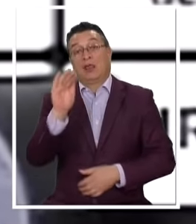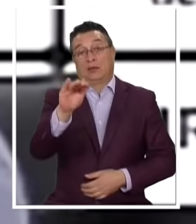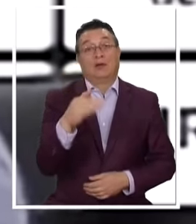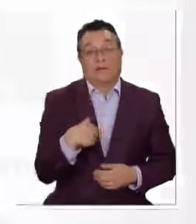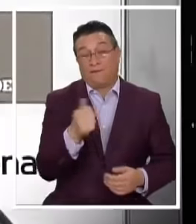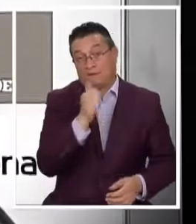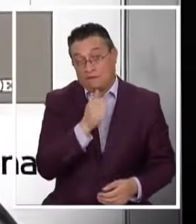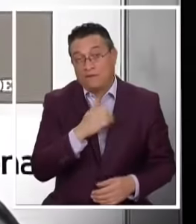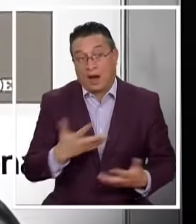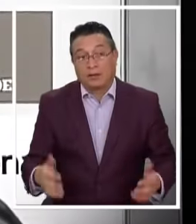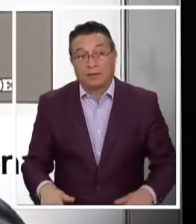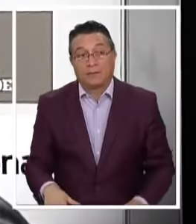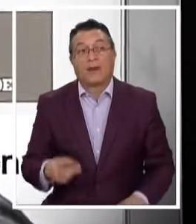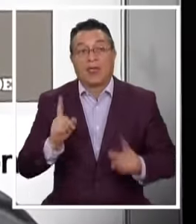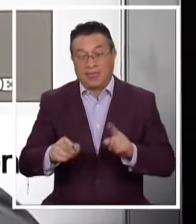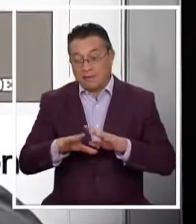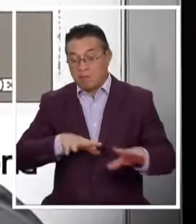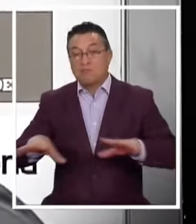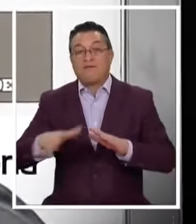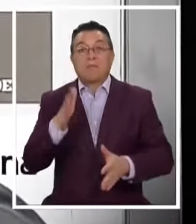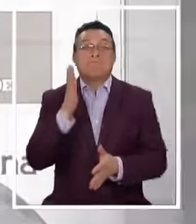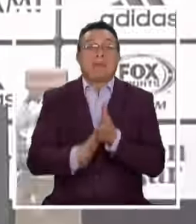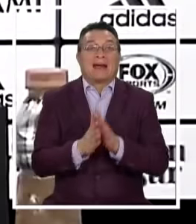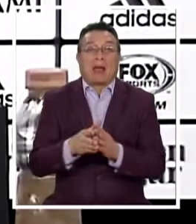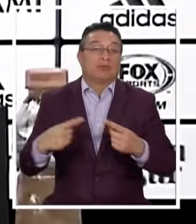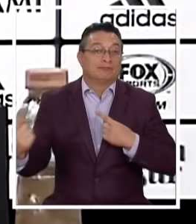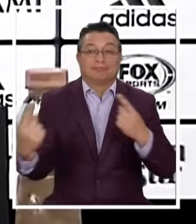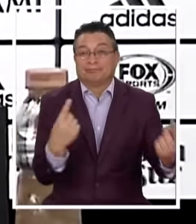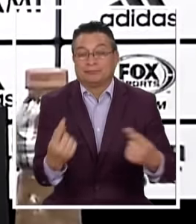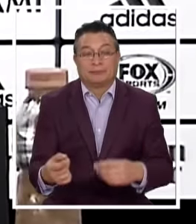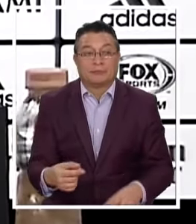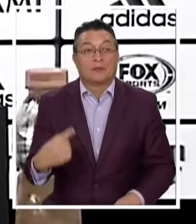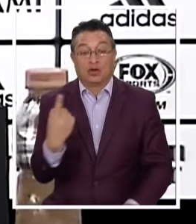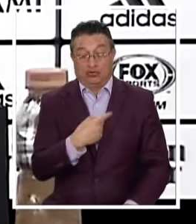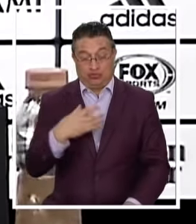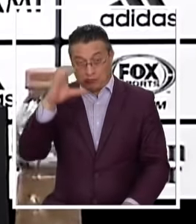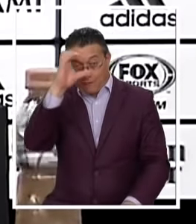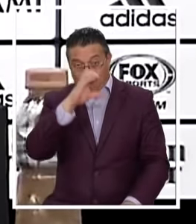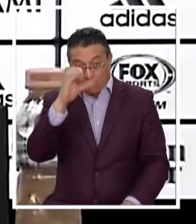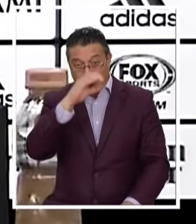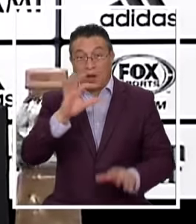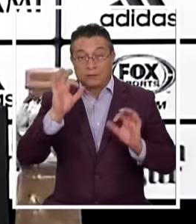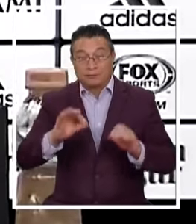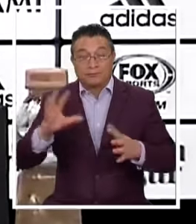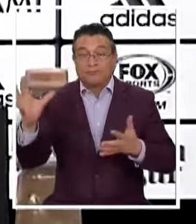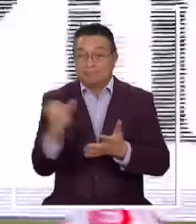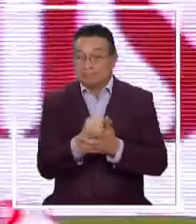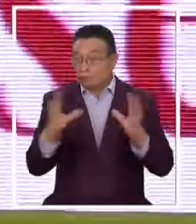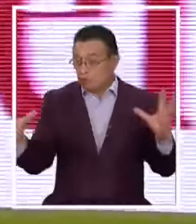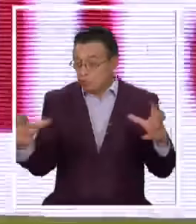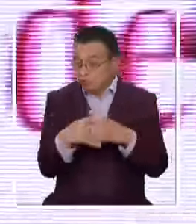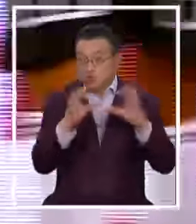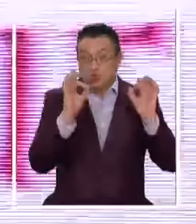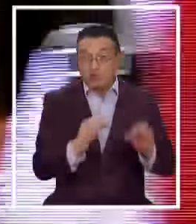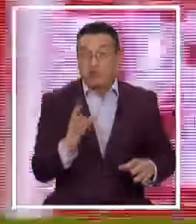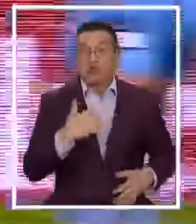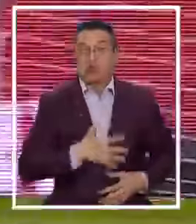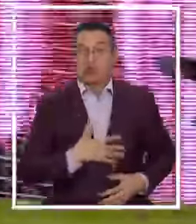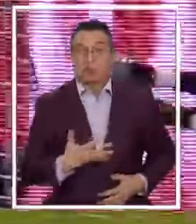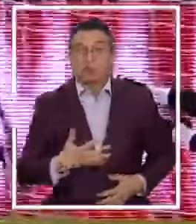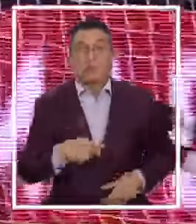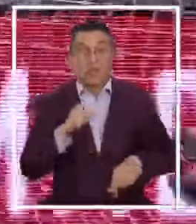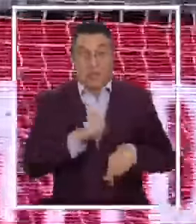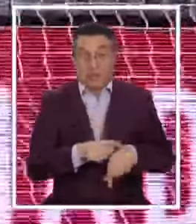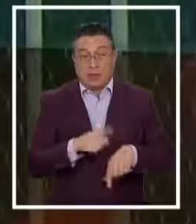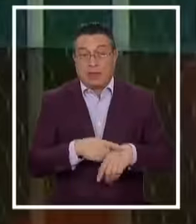delantero Falta Que tienen que moverse Con más rapidez Nosotros estamos buscando Cerrar El plantel Por si eso fuera poco